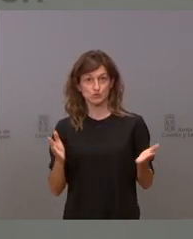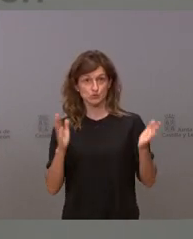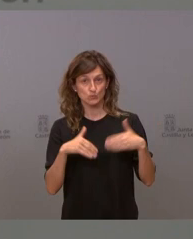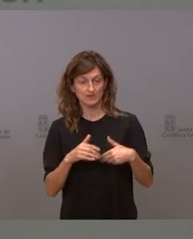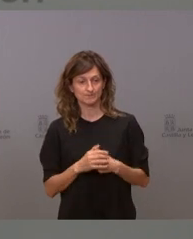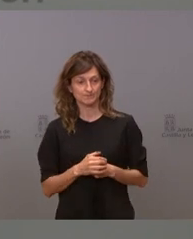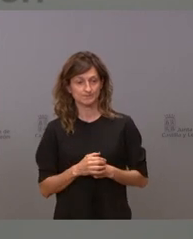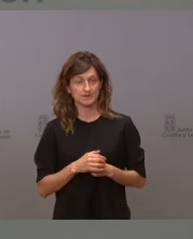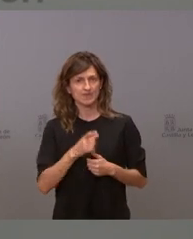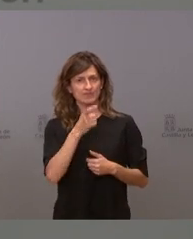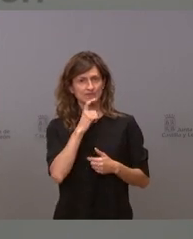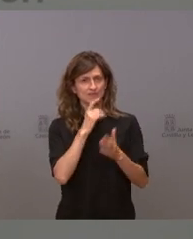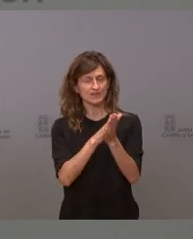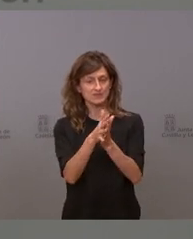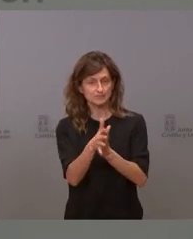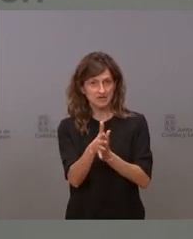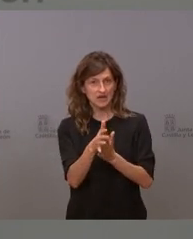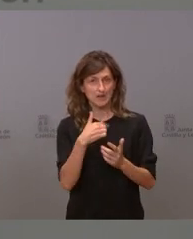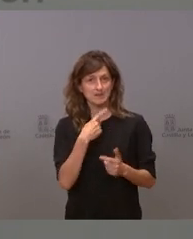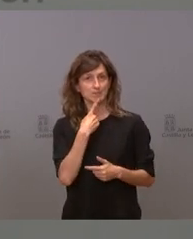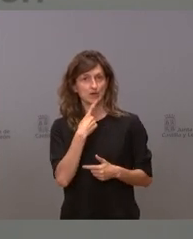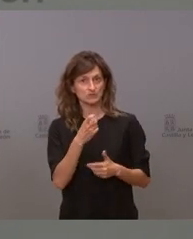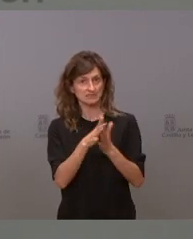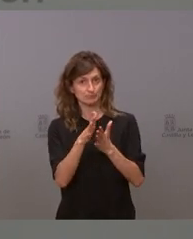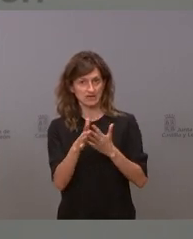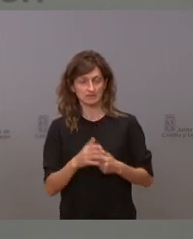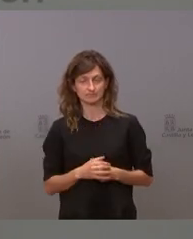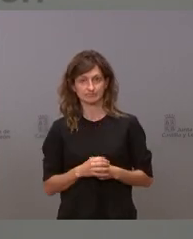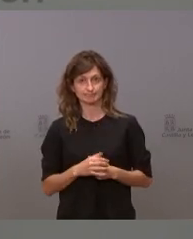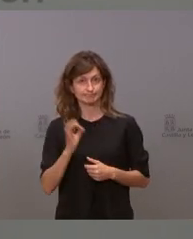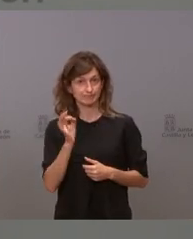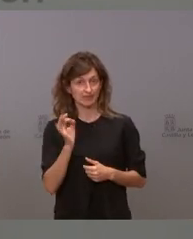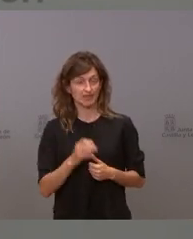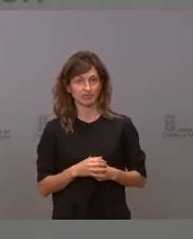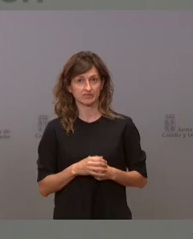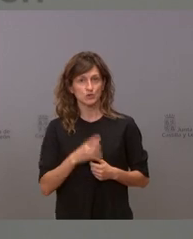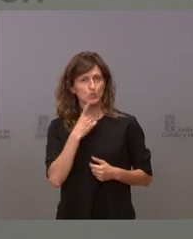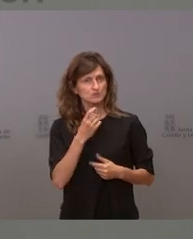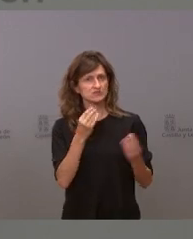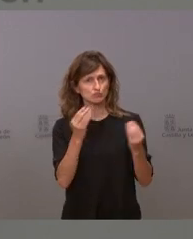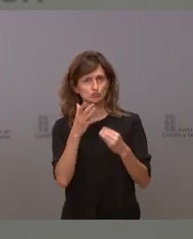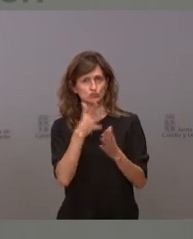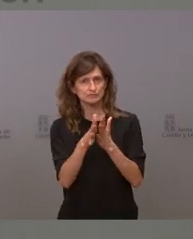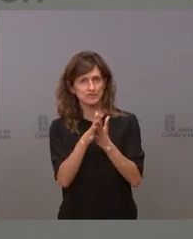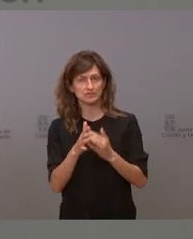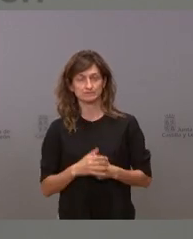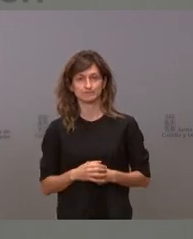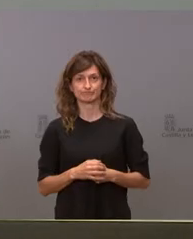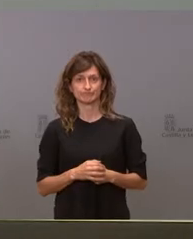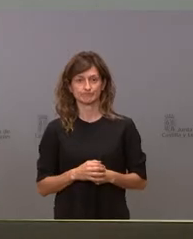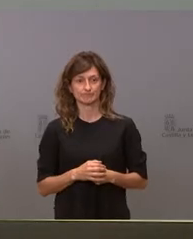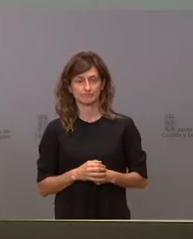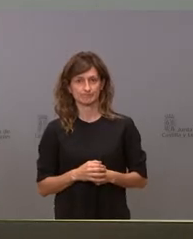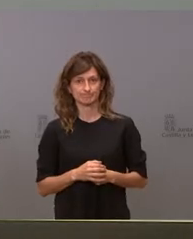que es verdad que es difícil de explicar yo insisto a mí me cuesta explicarla me cuesta mucho explicarla el